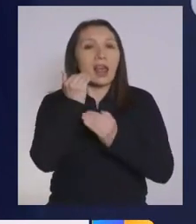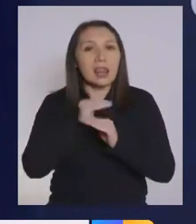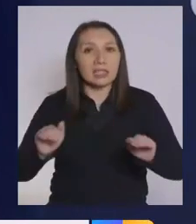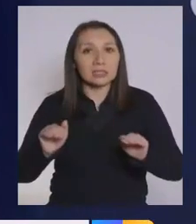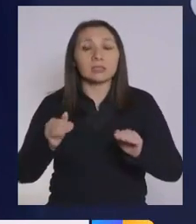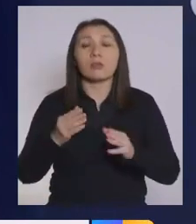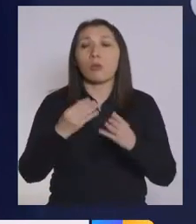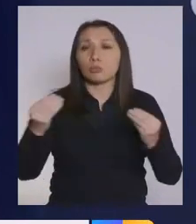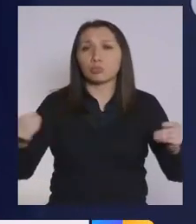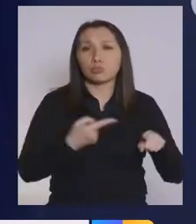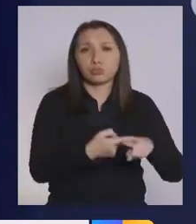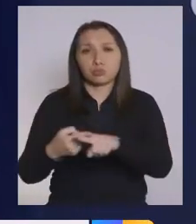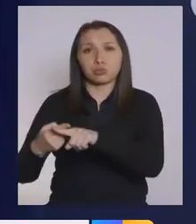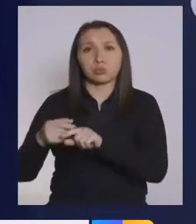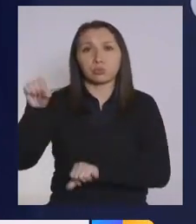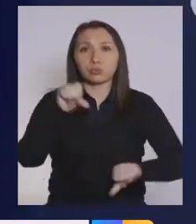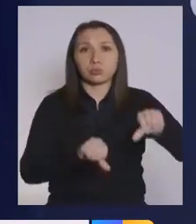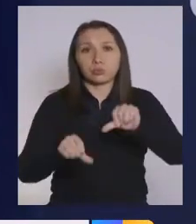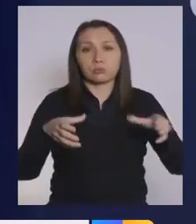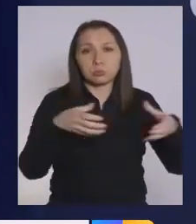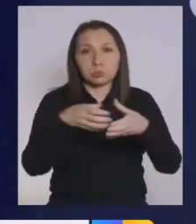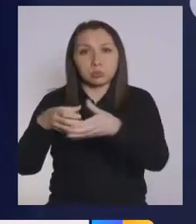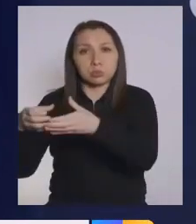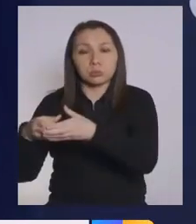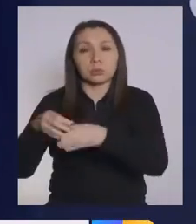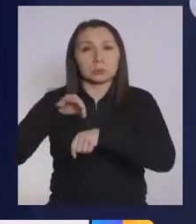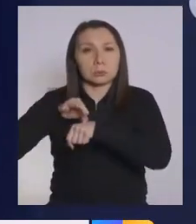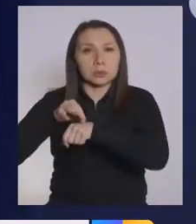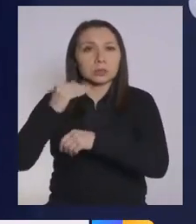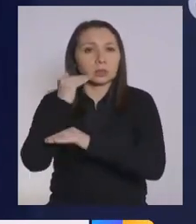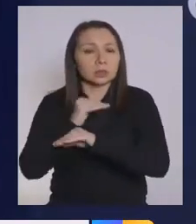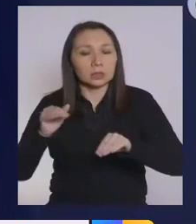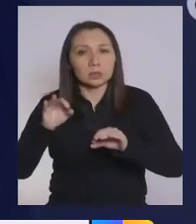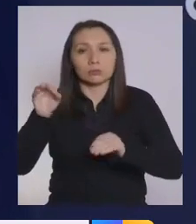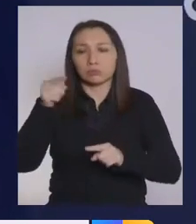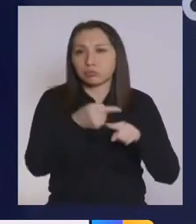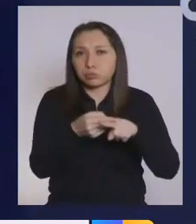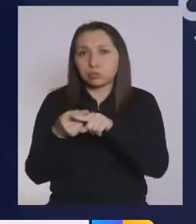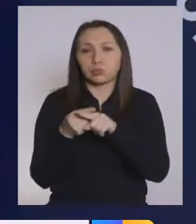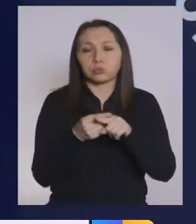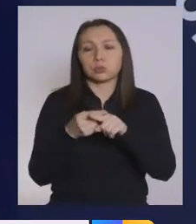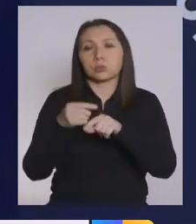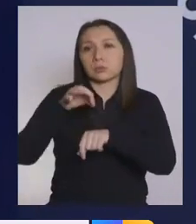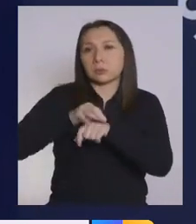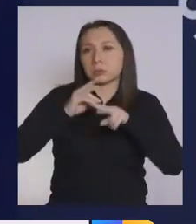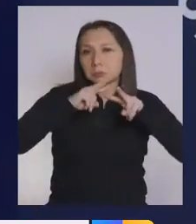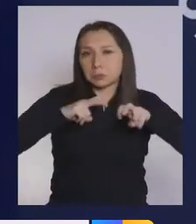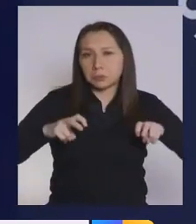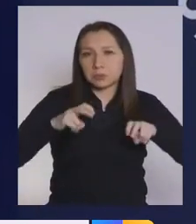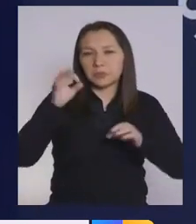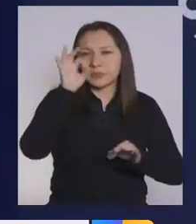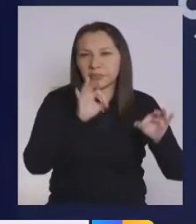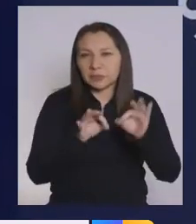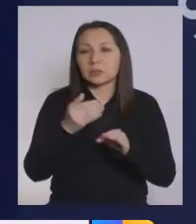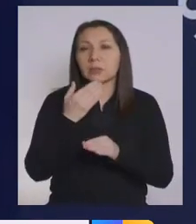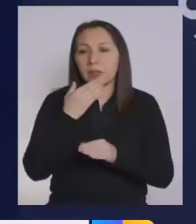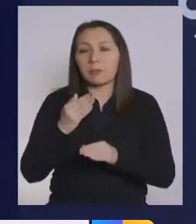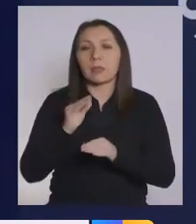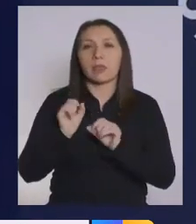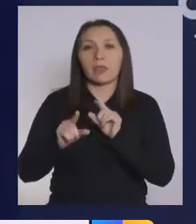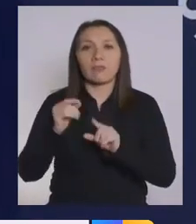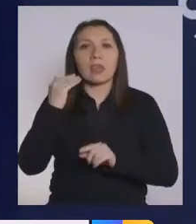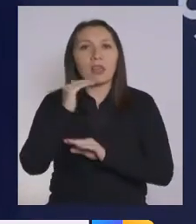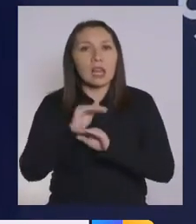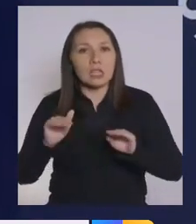varias sociedades científicas, sociedad de pediatría, la sociedad científica de infectología, también la defensora de la